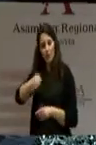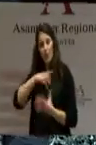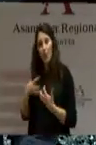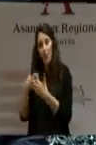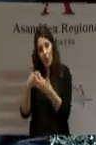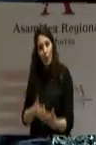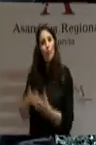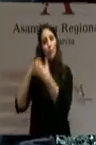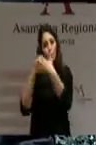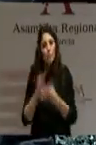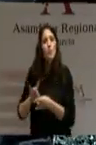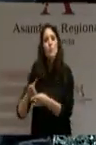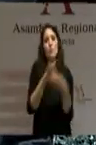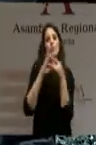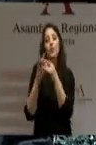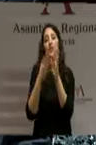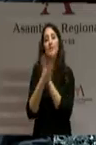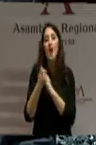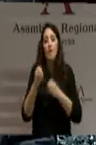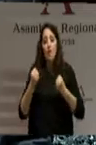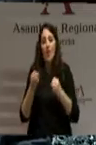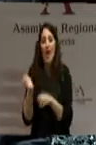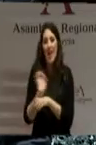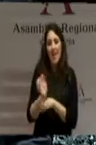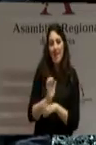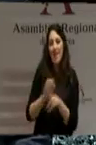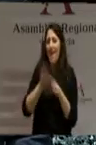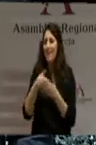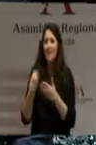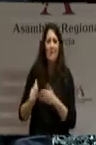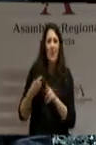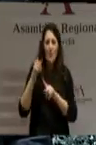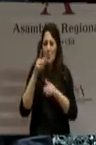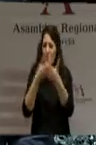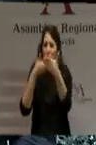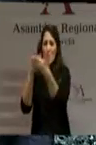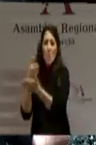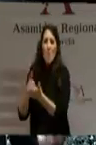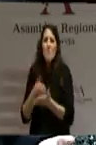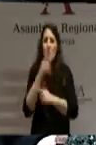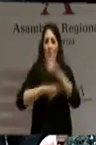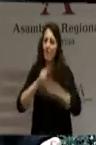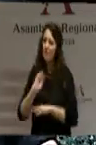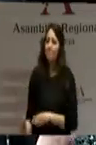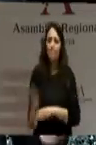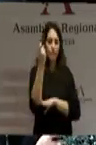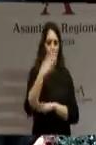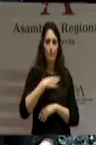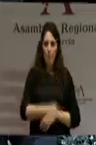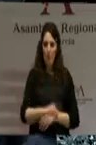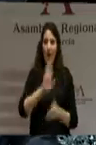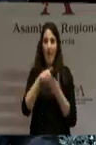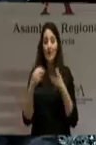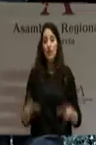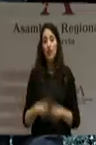tendremos toda la fuerza y la energía necesaria para superar cualquier obstáculo y para construir una sociedad